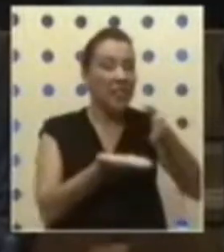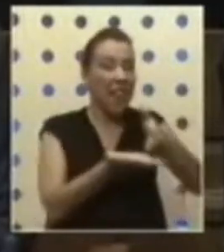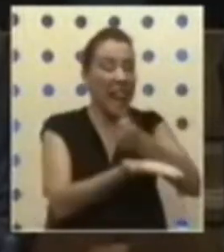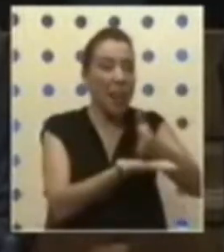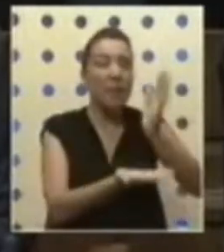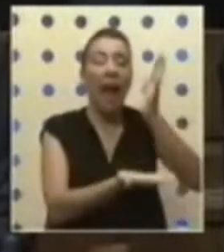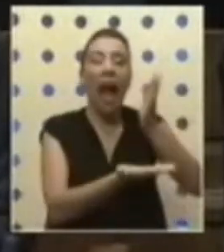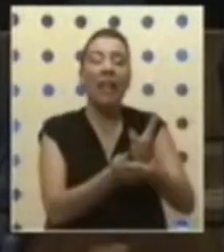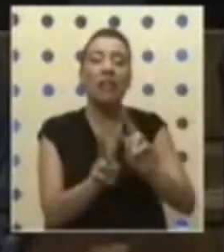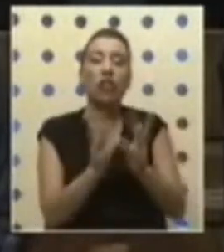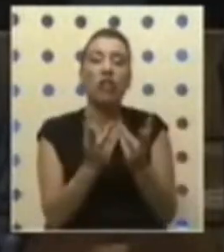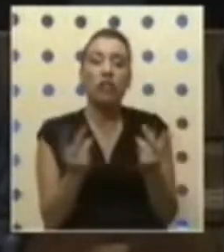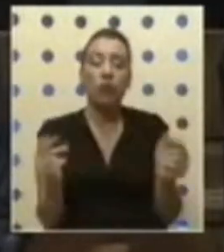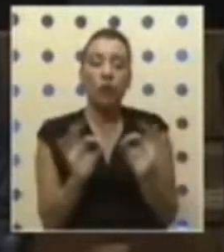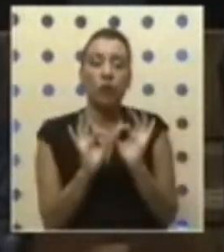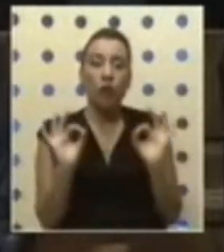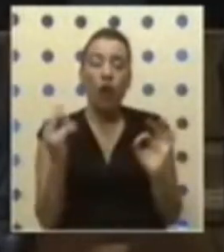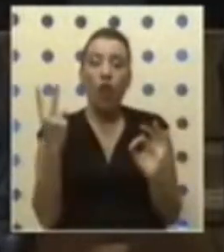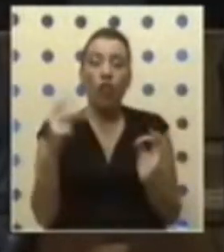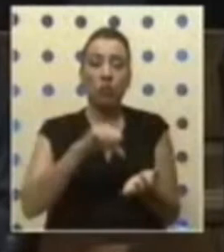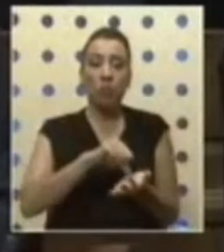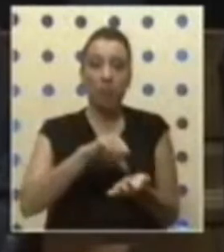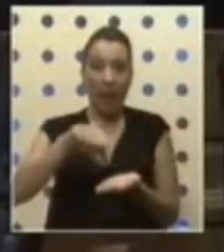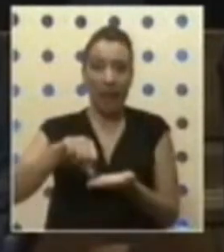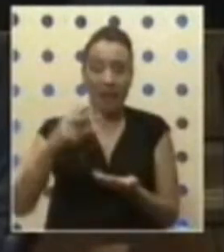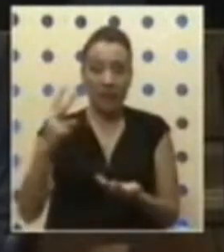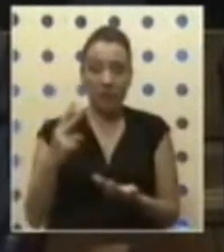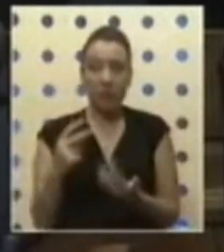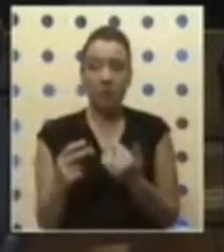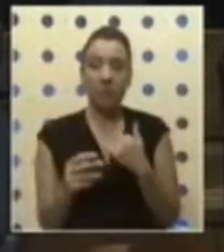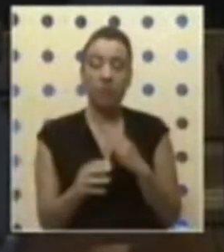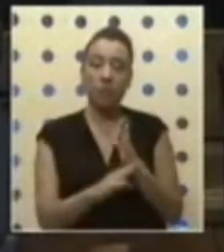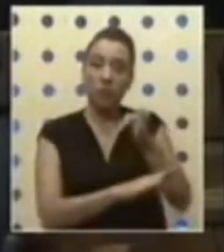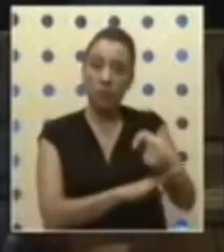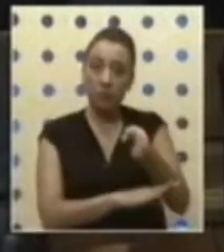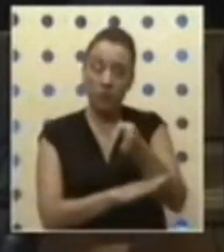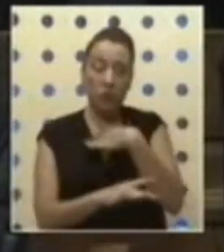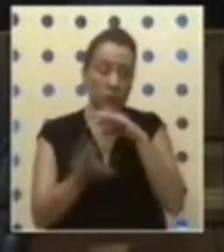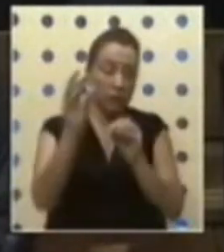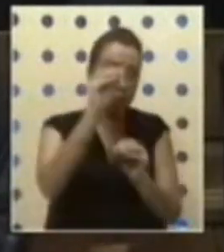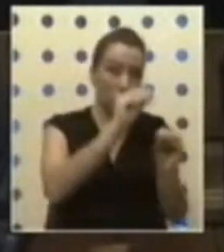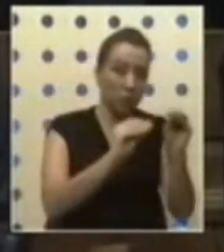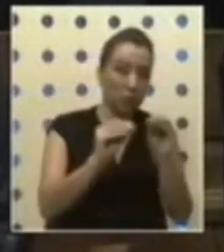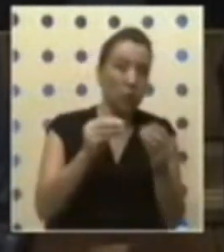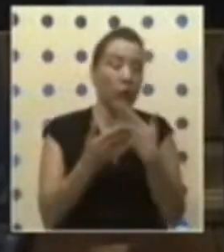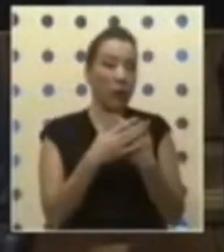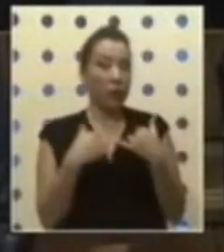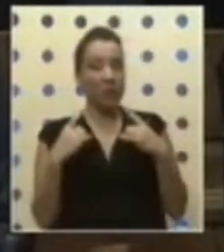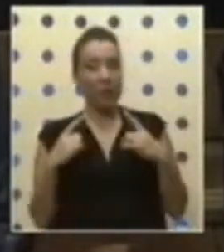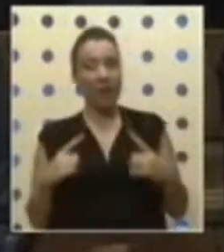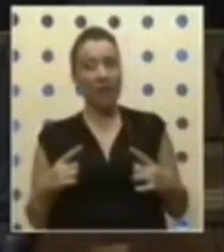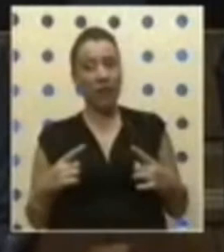zona hasta que no se resuelva formalmente por los dos países. He recorrido y he recopilado durante el periodo de vacaciones